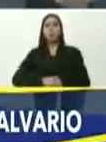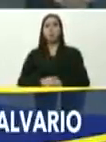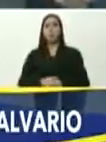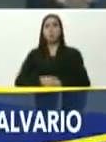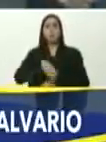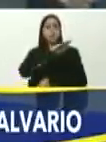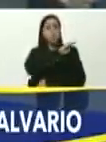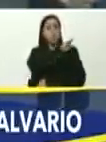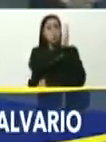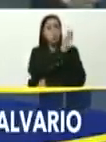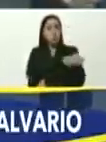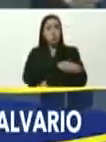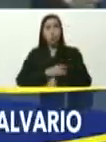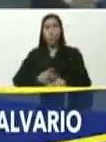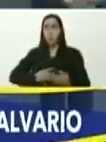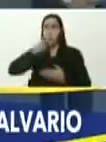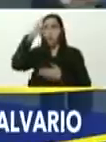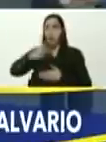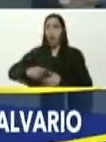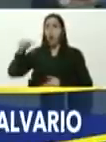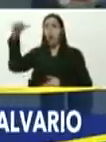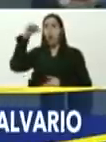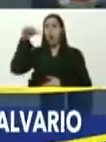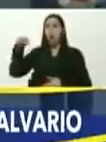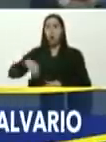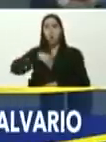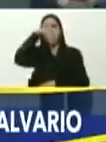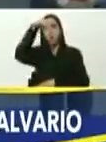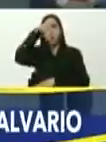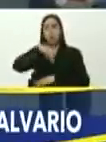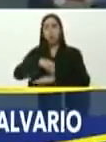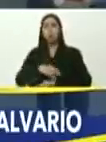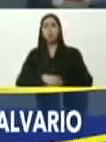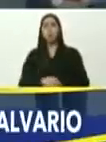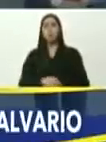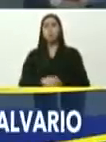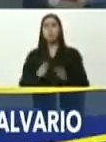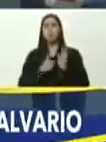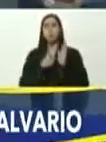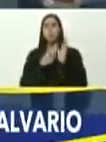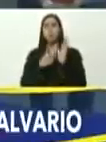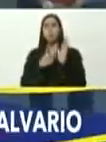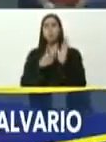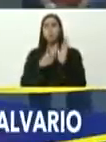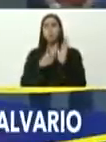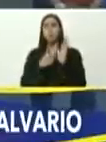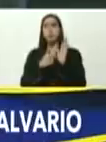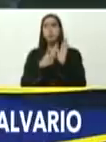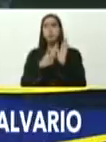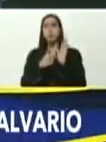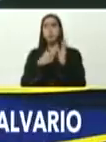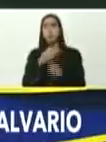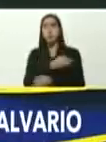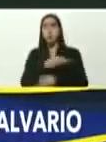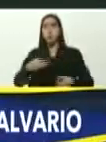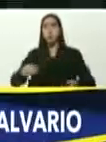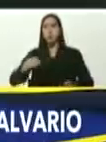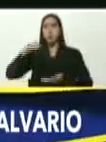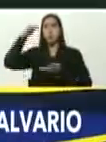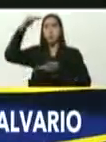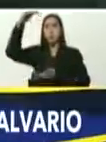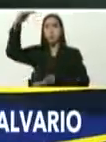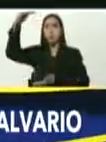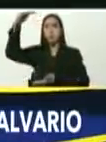fortalecimiento, del plan hídrico, nacional, nosotros vamos a mostrarle, mi comandante, esta extraordinaria obra, una obra,